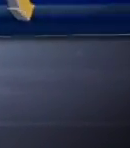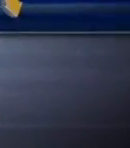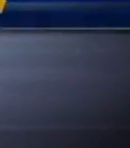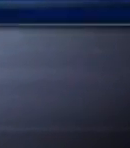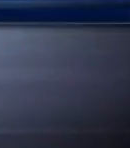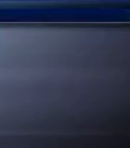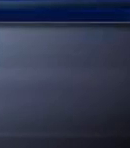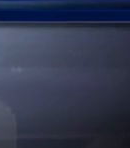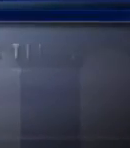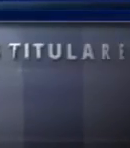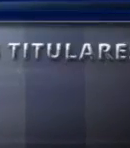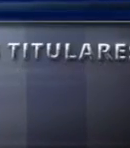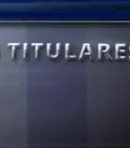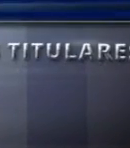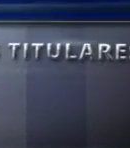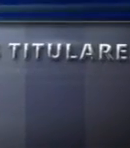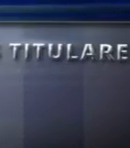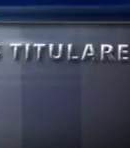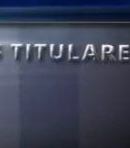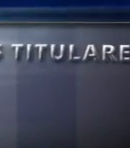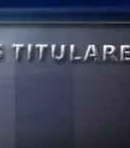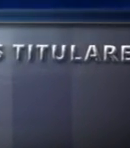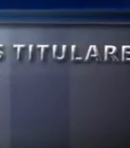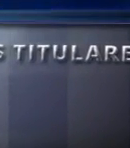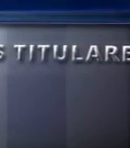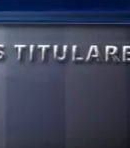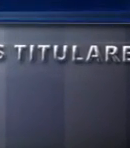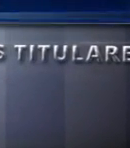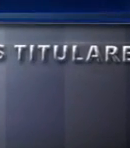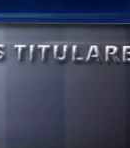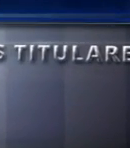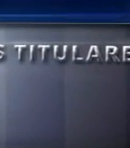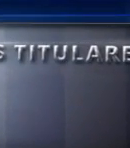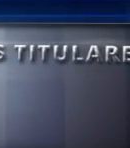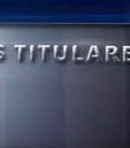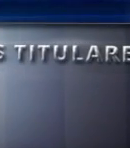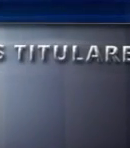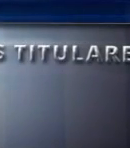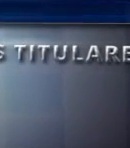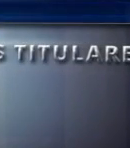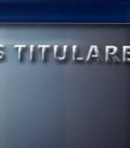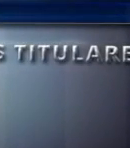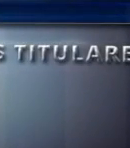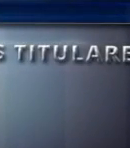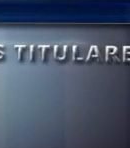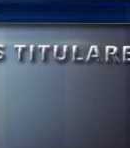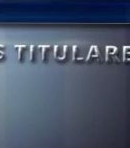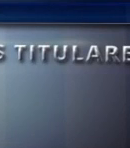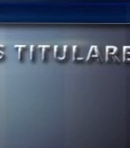Economía HD La visión del Pacífico Más allá de los titulares de los Mar